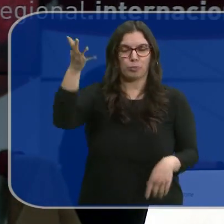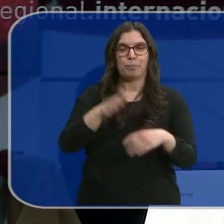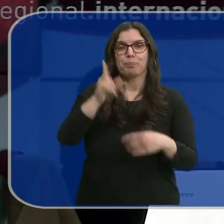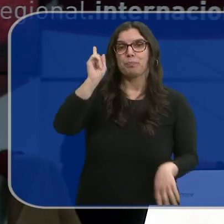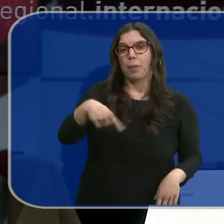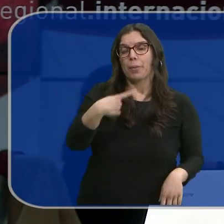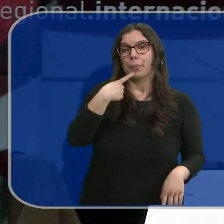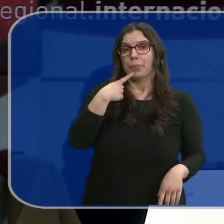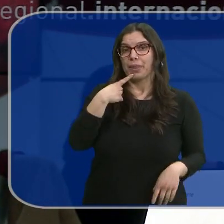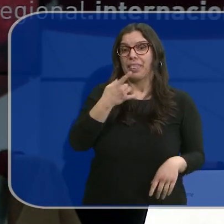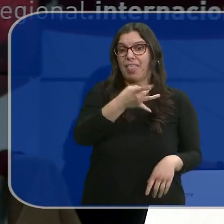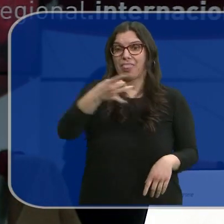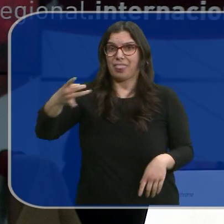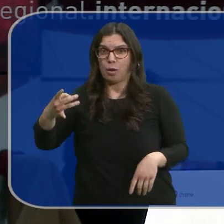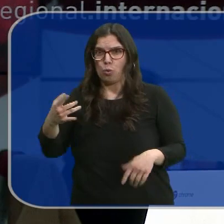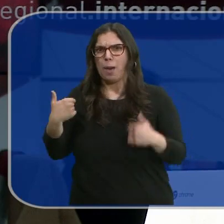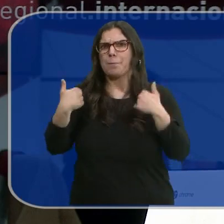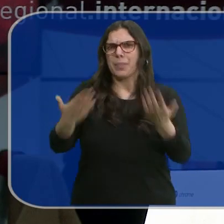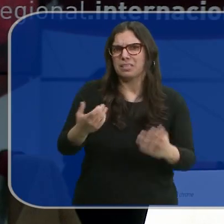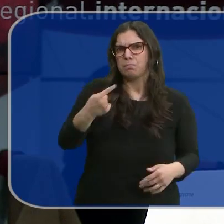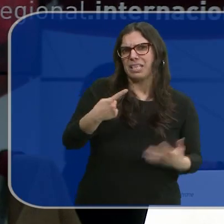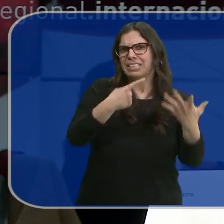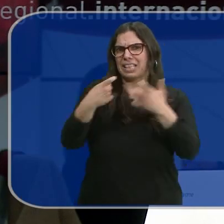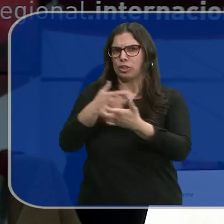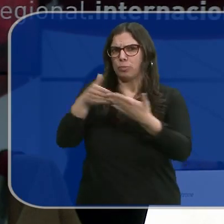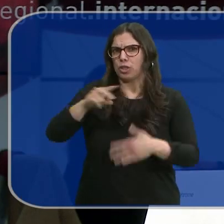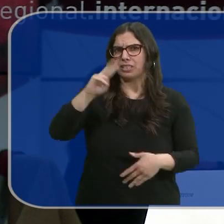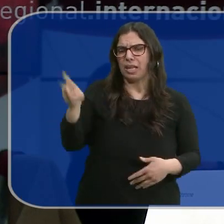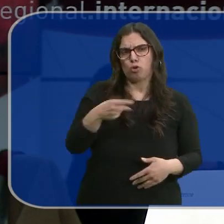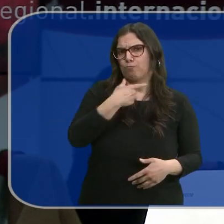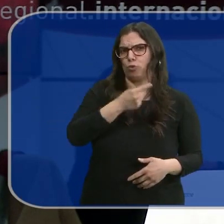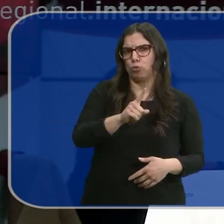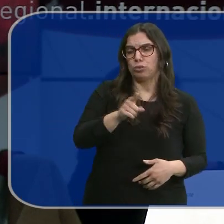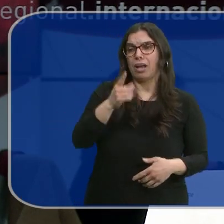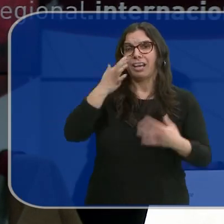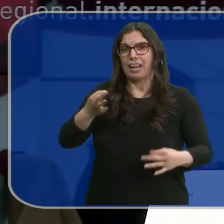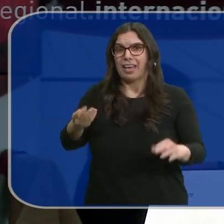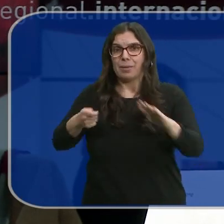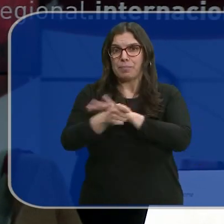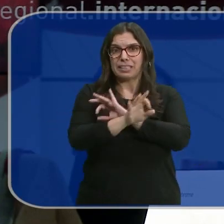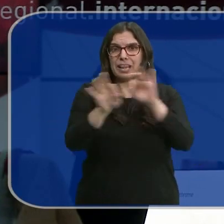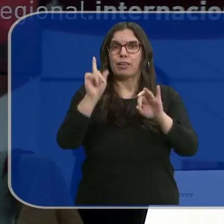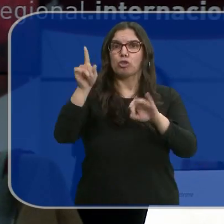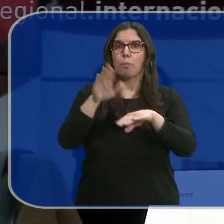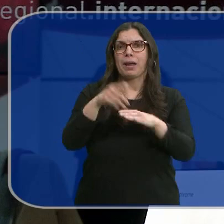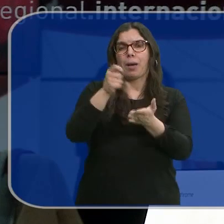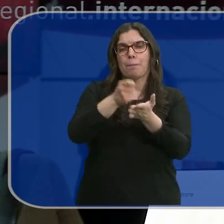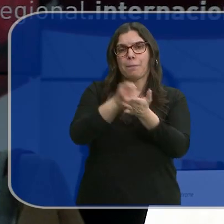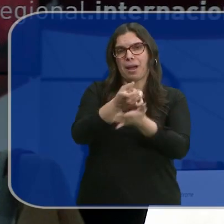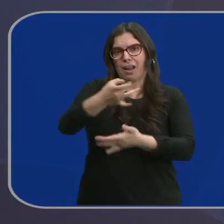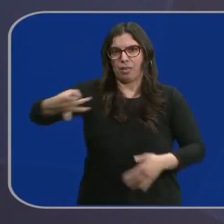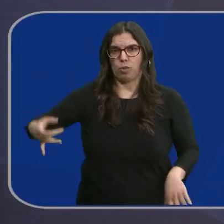También reprochan que aumente el endeudamiento. 1.600 millones de euros más que dicen no se invierten y son solo para amortizar deuda.